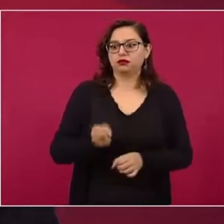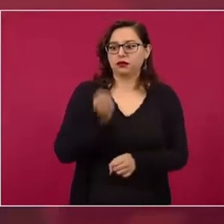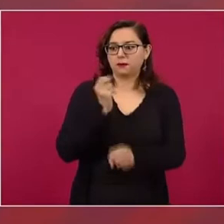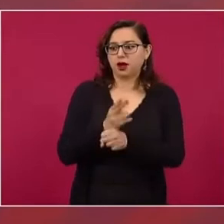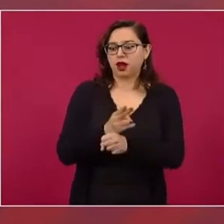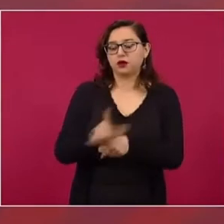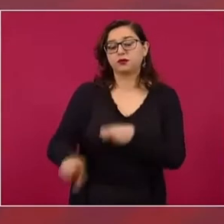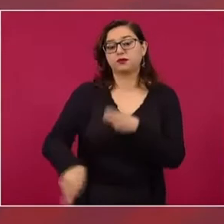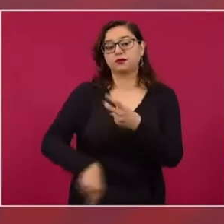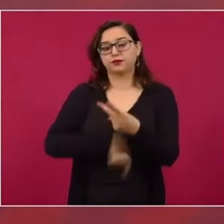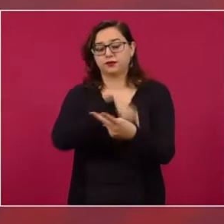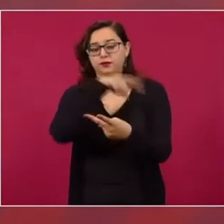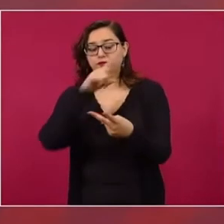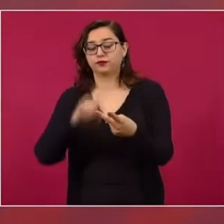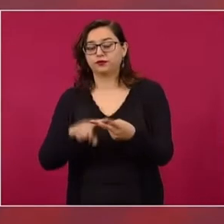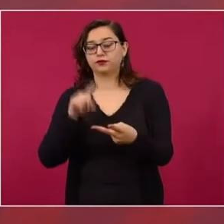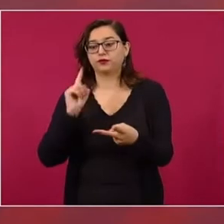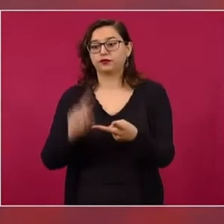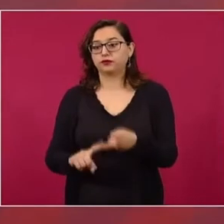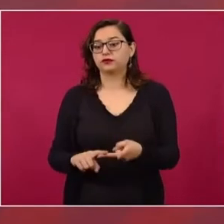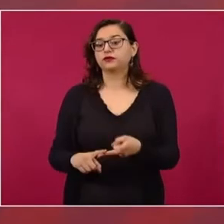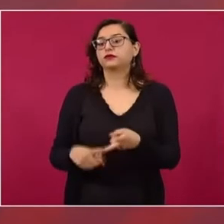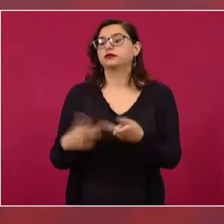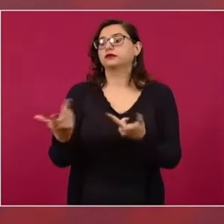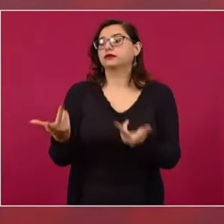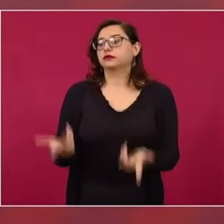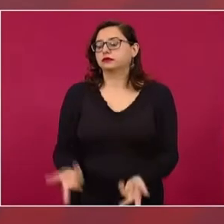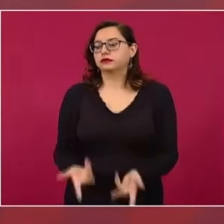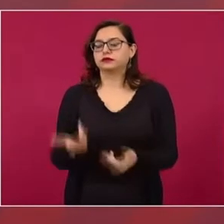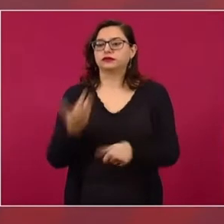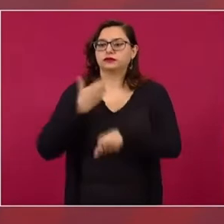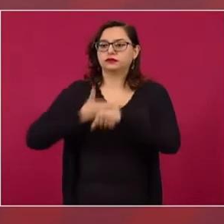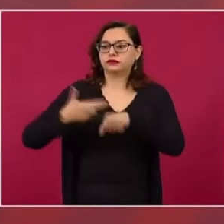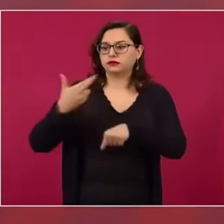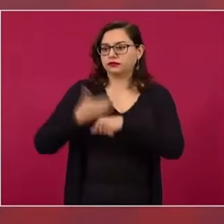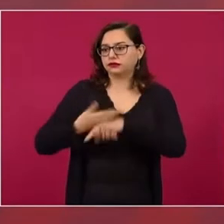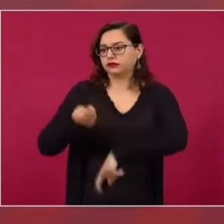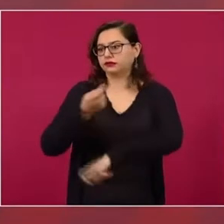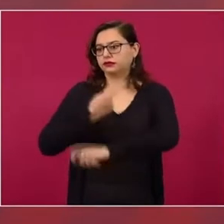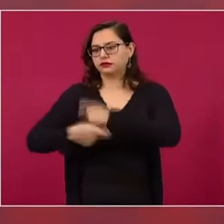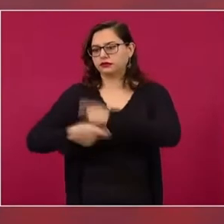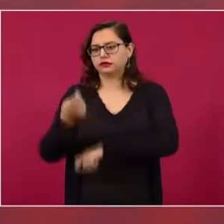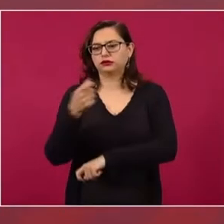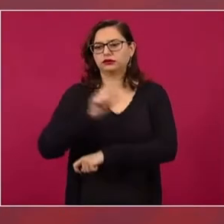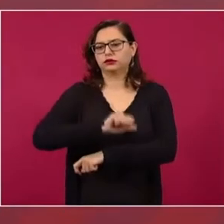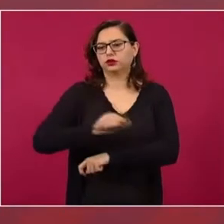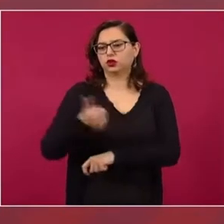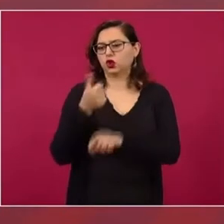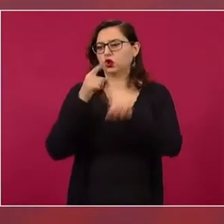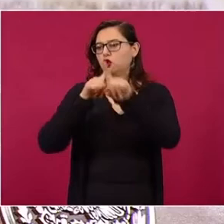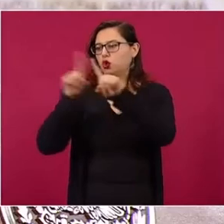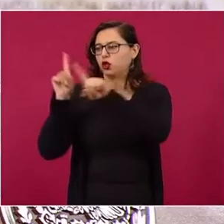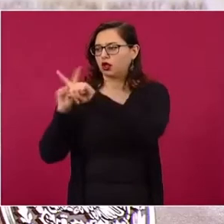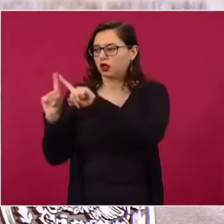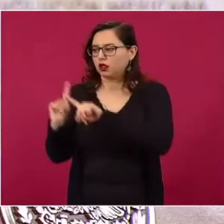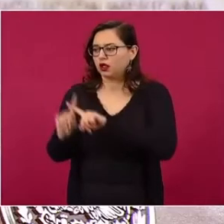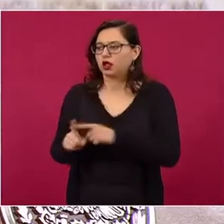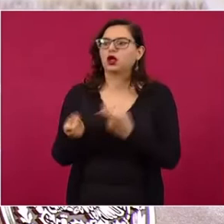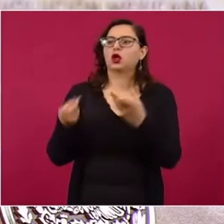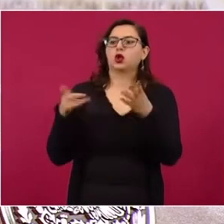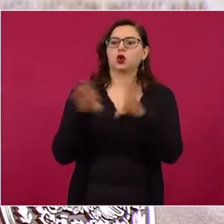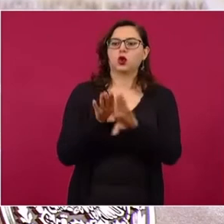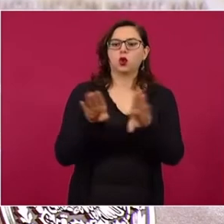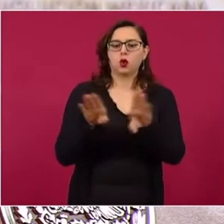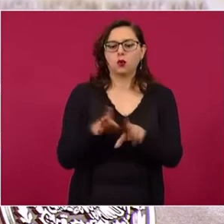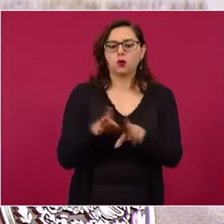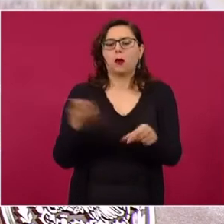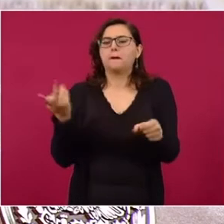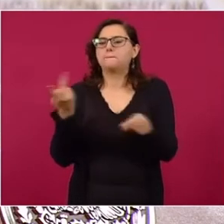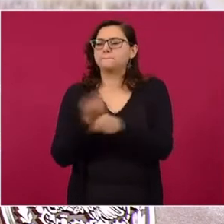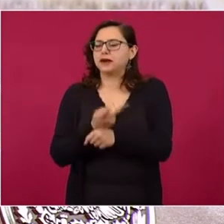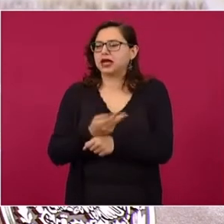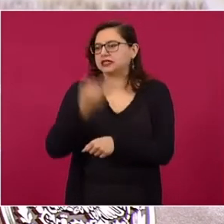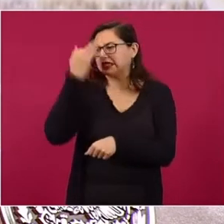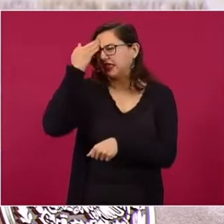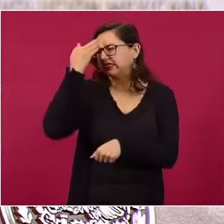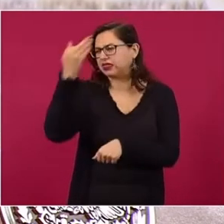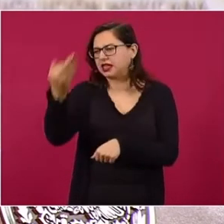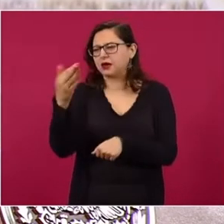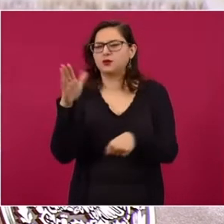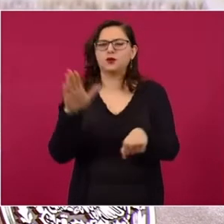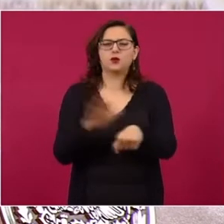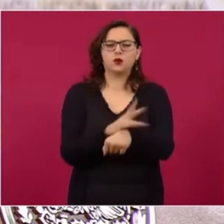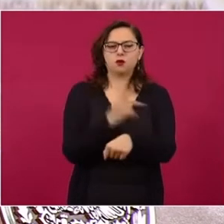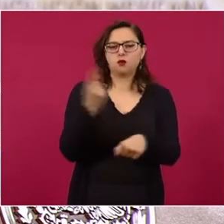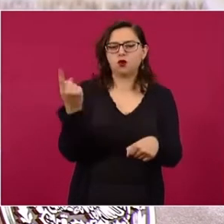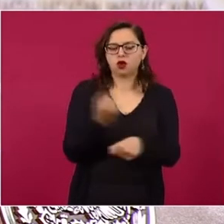tarjetas o quienes no han sido incorporados y los tiempos,